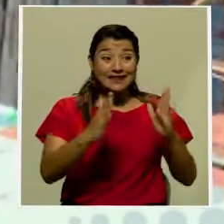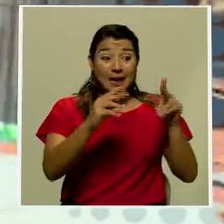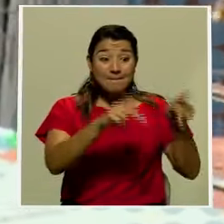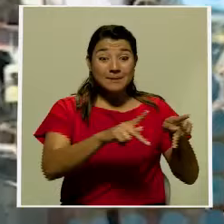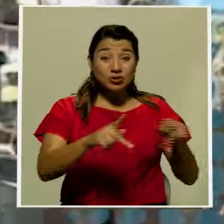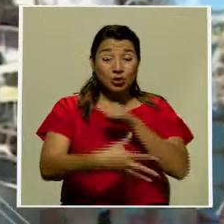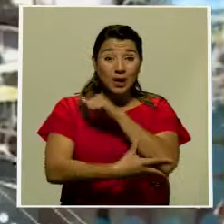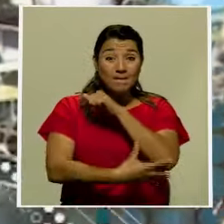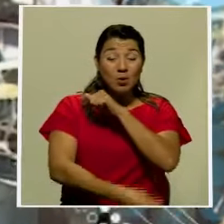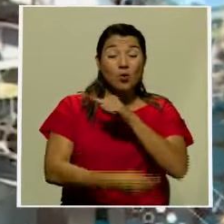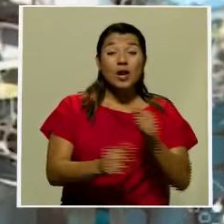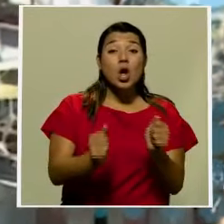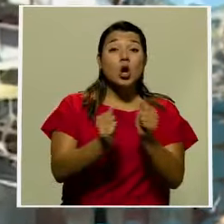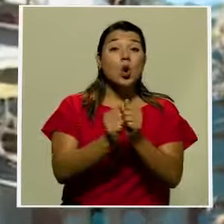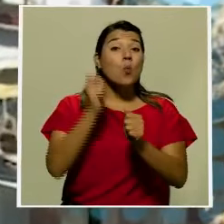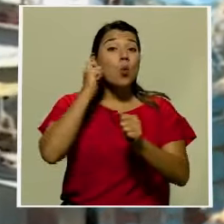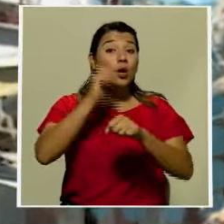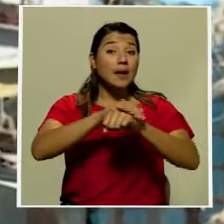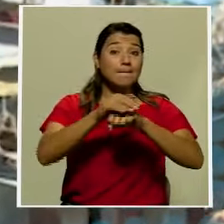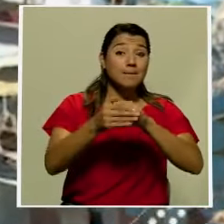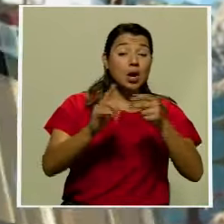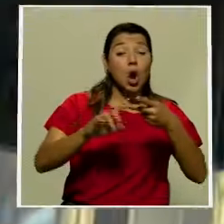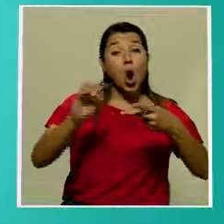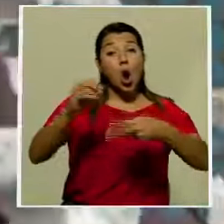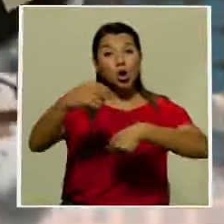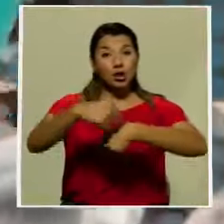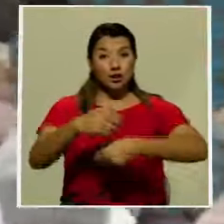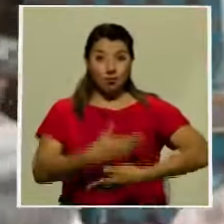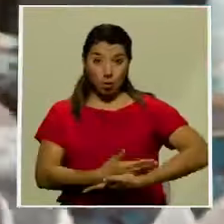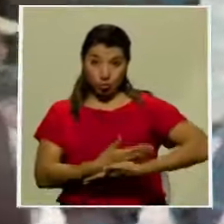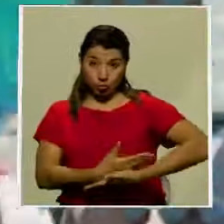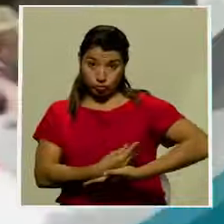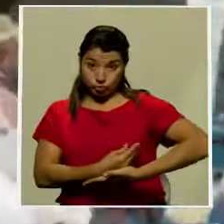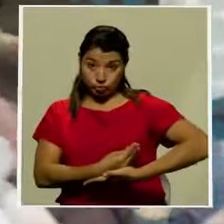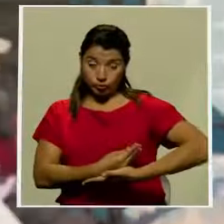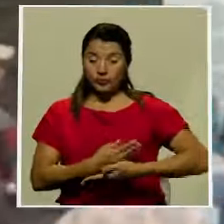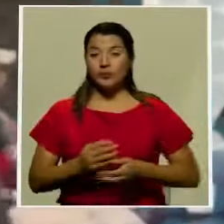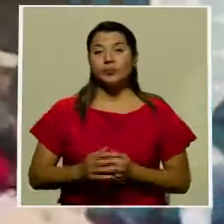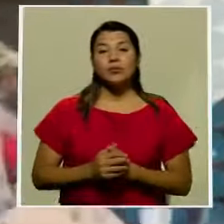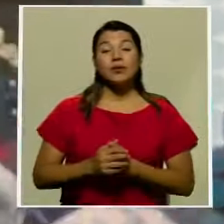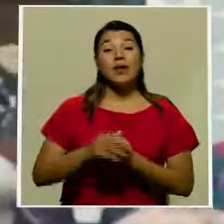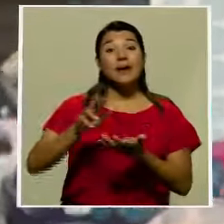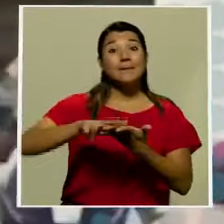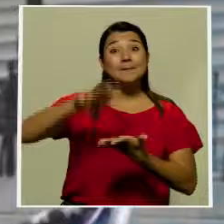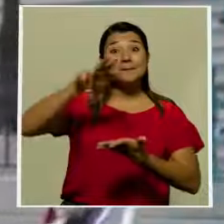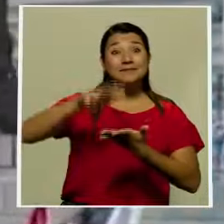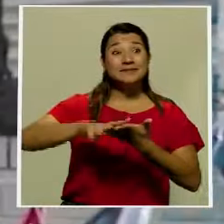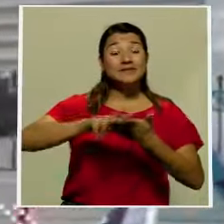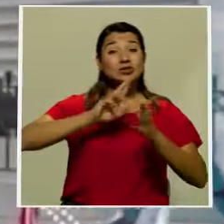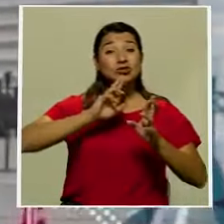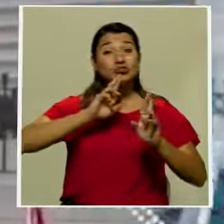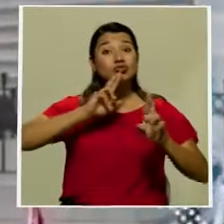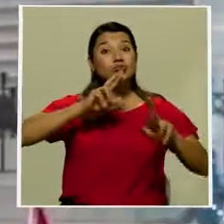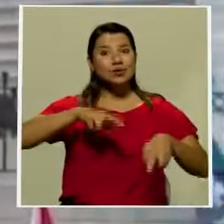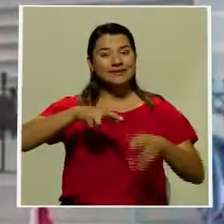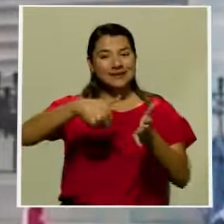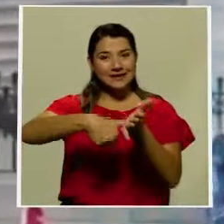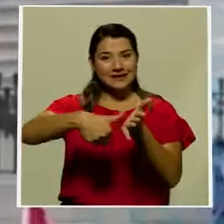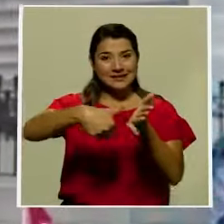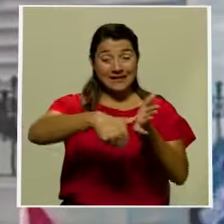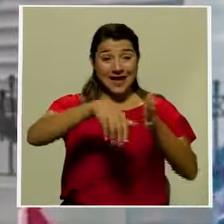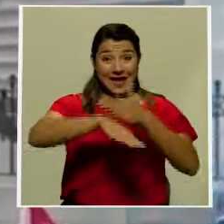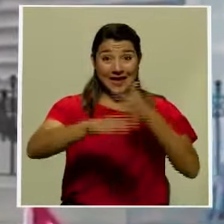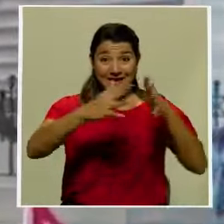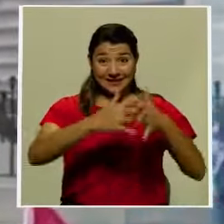mujeres en estado de gestación o periodo de lactancia La validación de los resultados de las elecciones en Estados Unidos terminó en